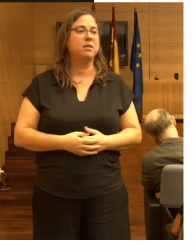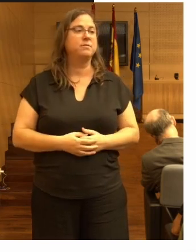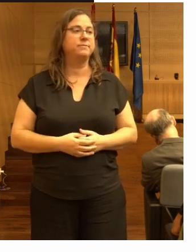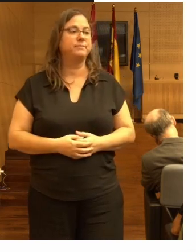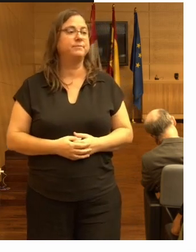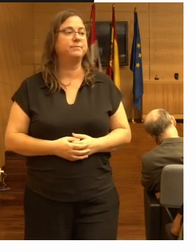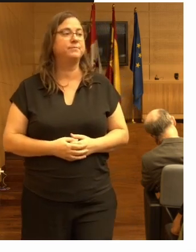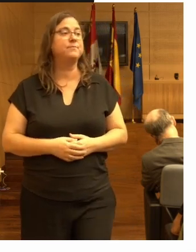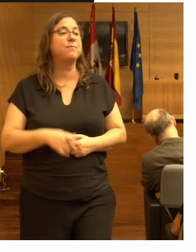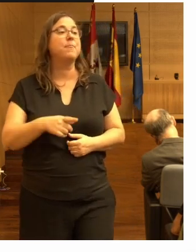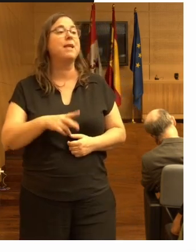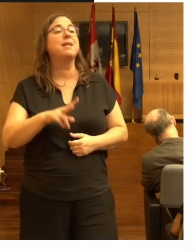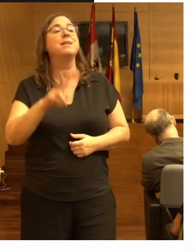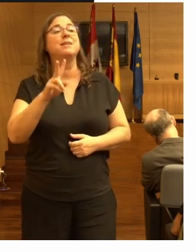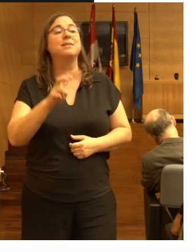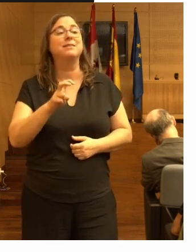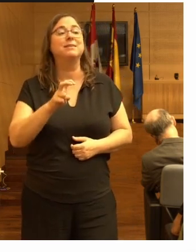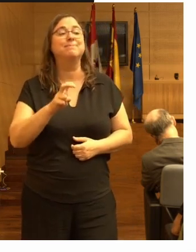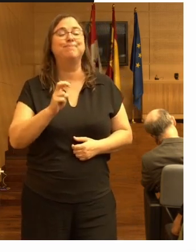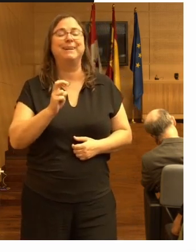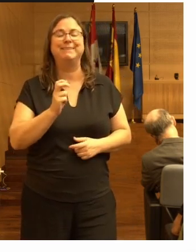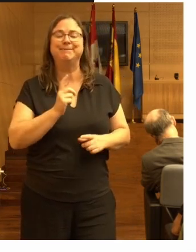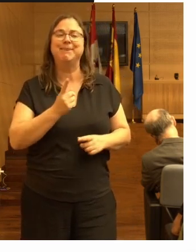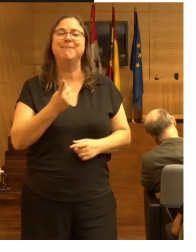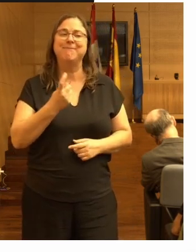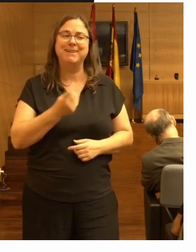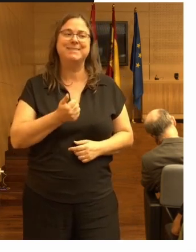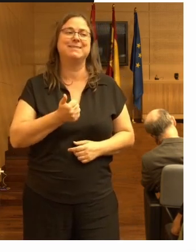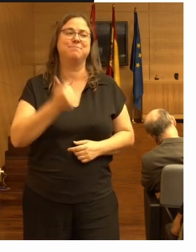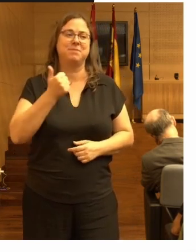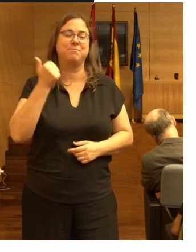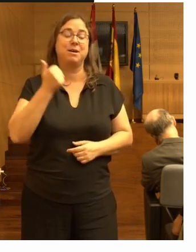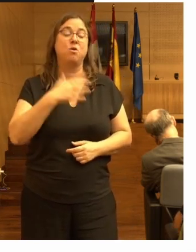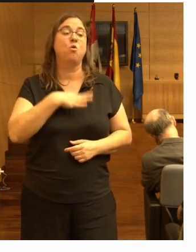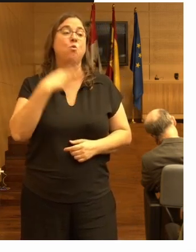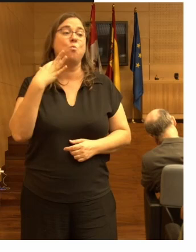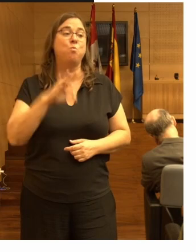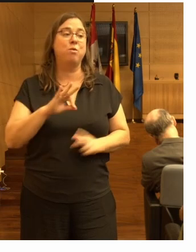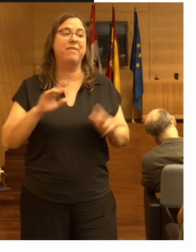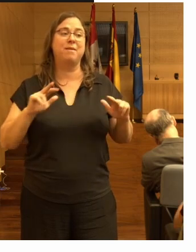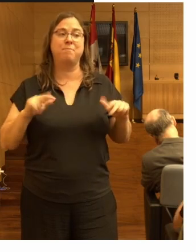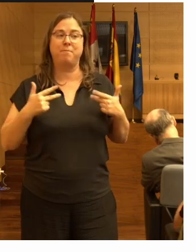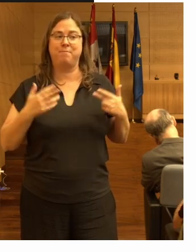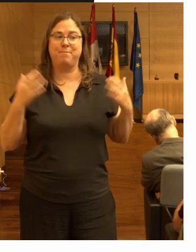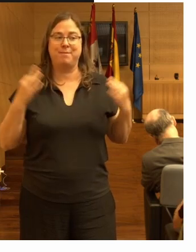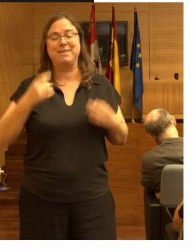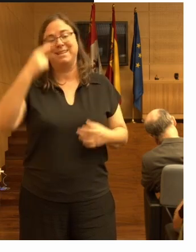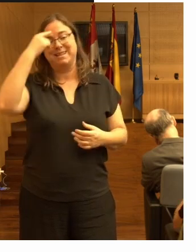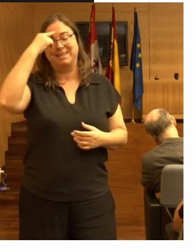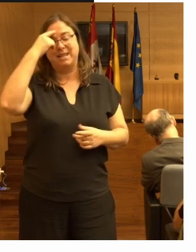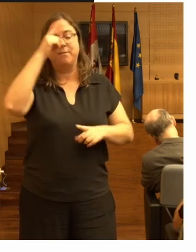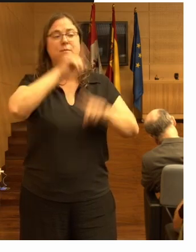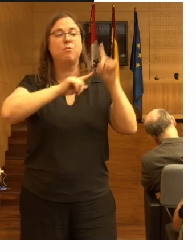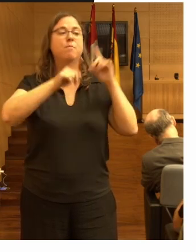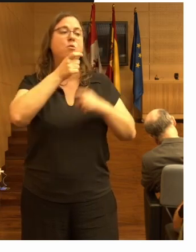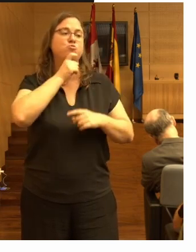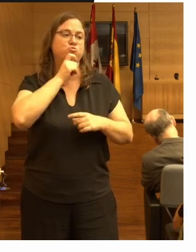esto es algo que no se está explotando demasiado y que tal vez permite saber la magnitud del problema